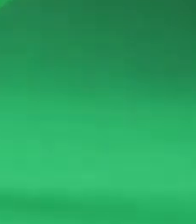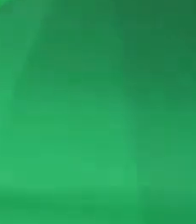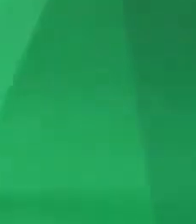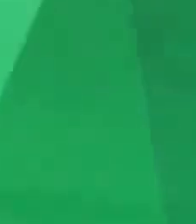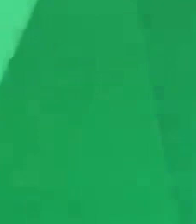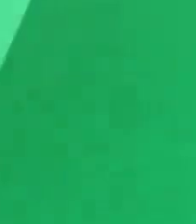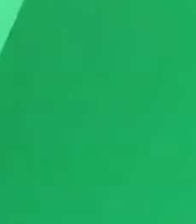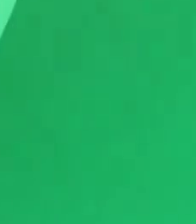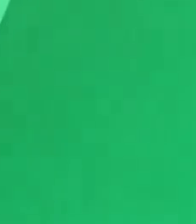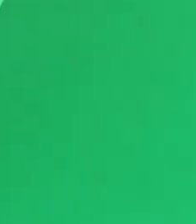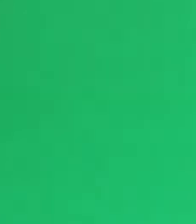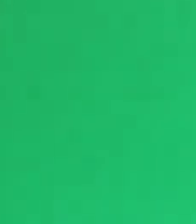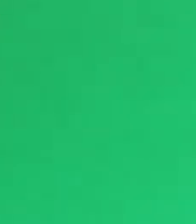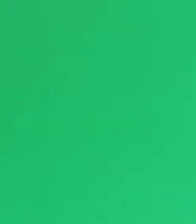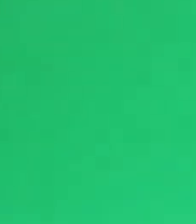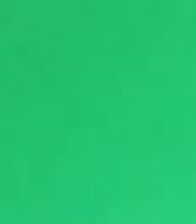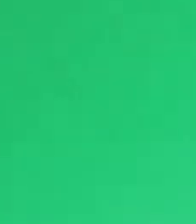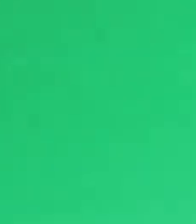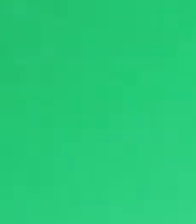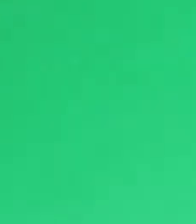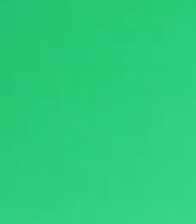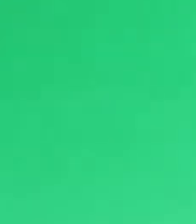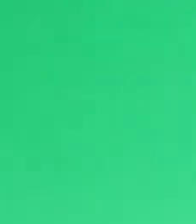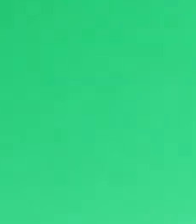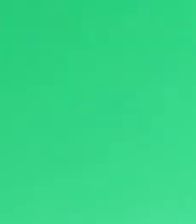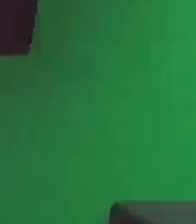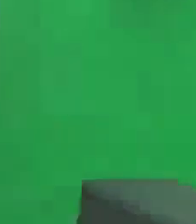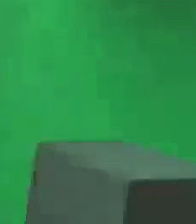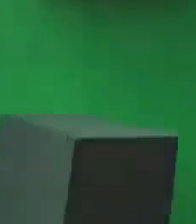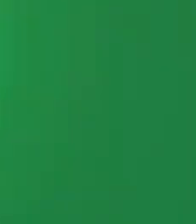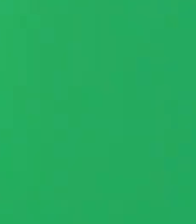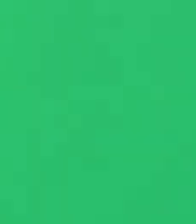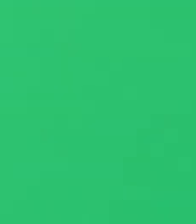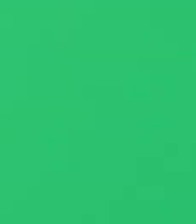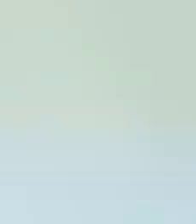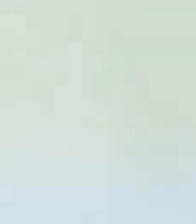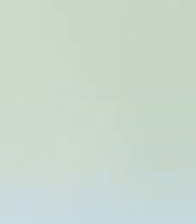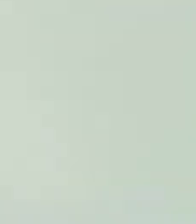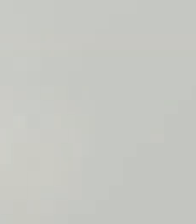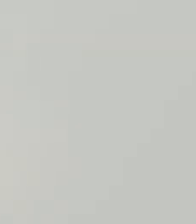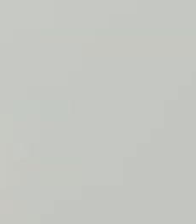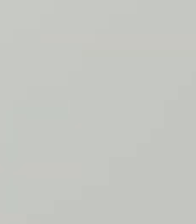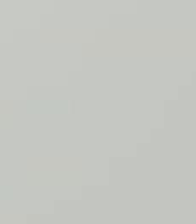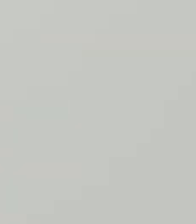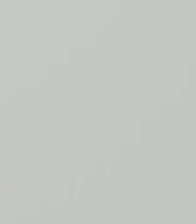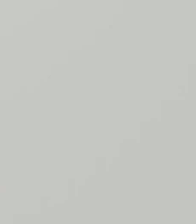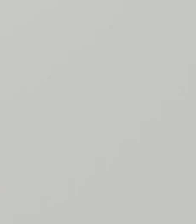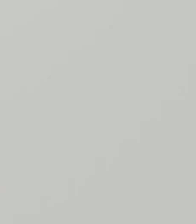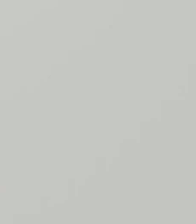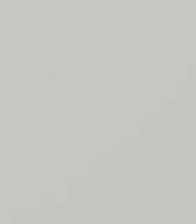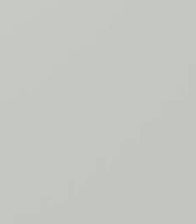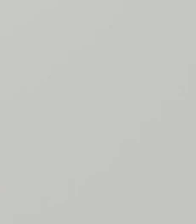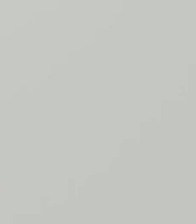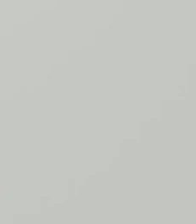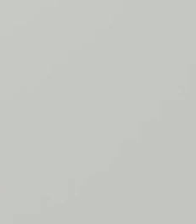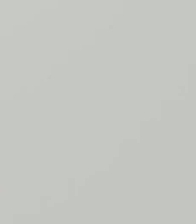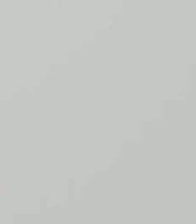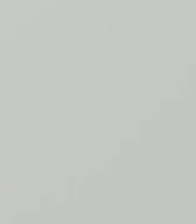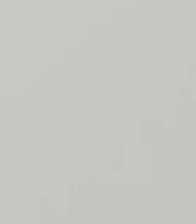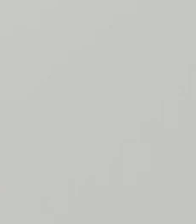.30 horas sábado 13.30 horas canal 14 tus causas tu canal